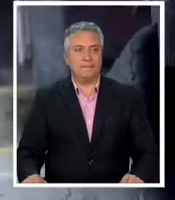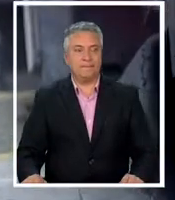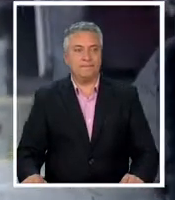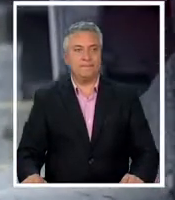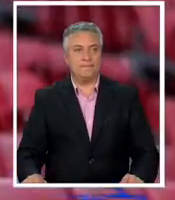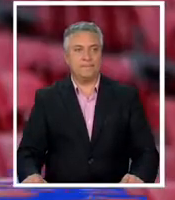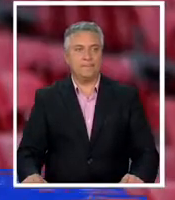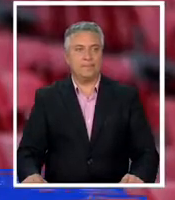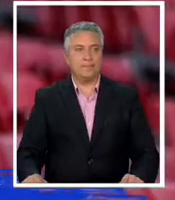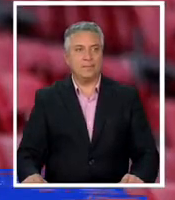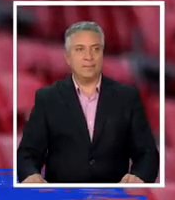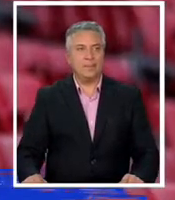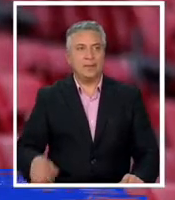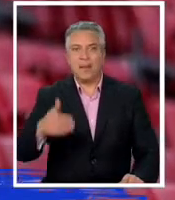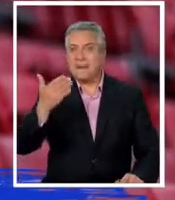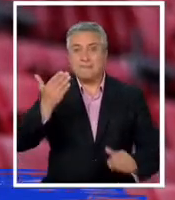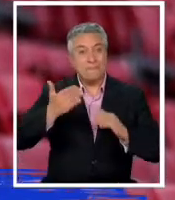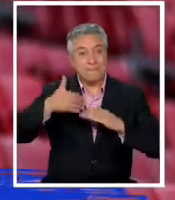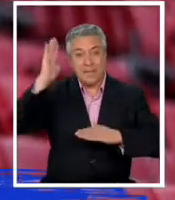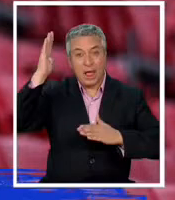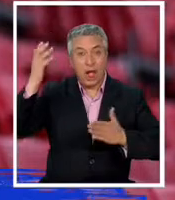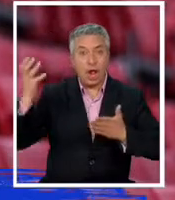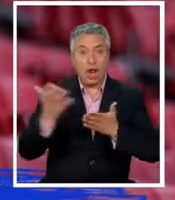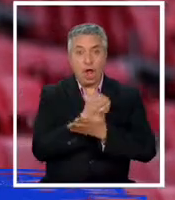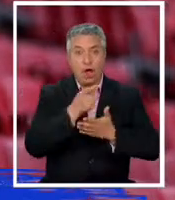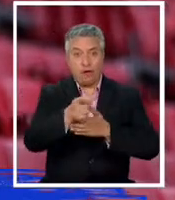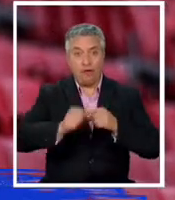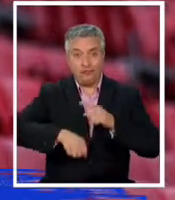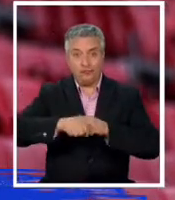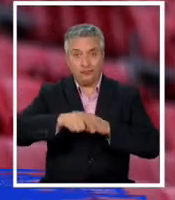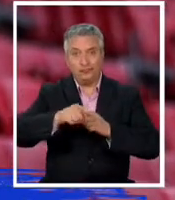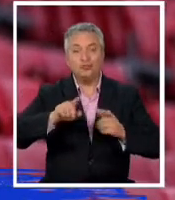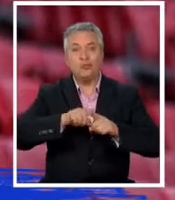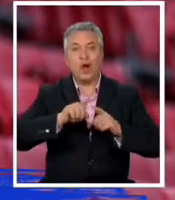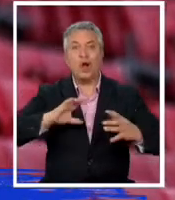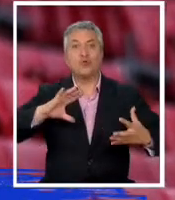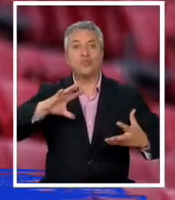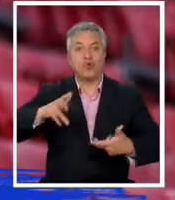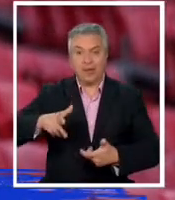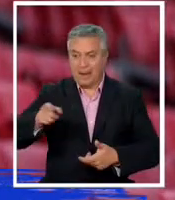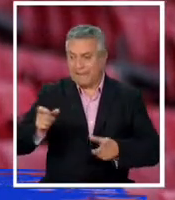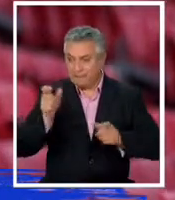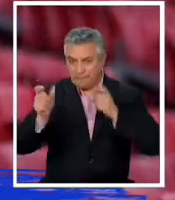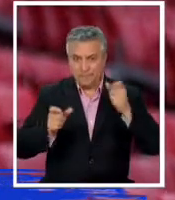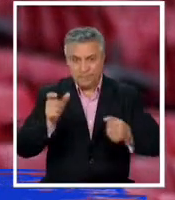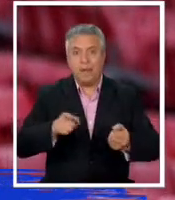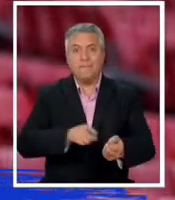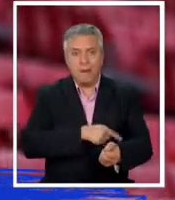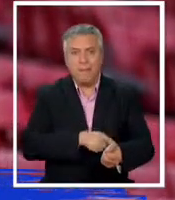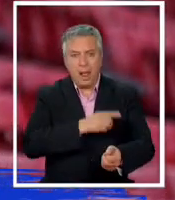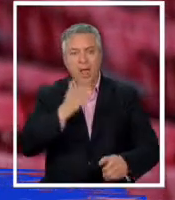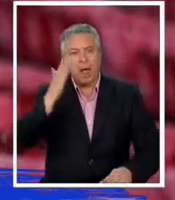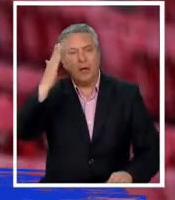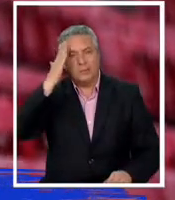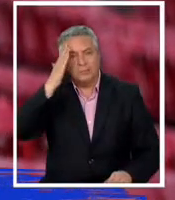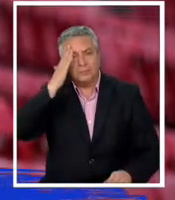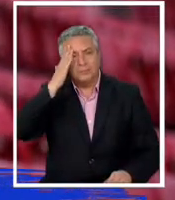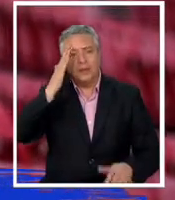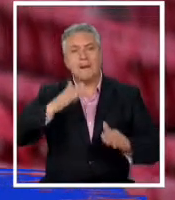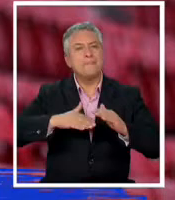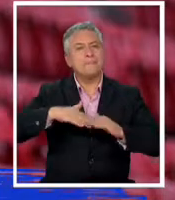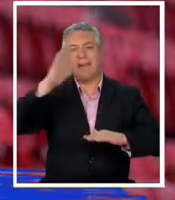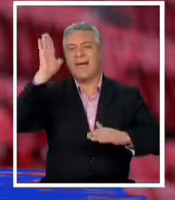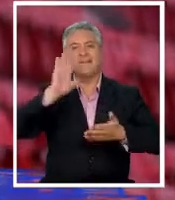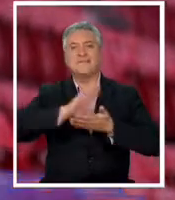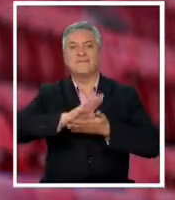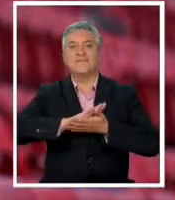a seis décadas del mayor logro futbolístico de nuestro país en un mundial sus protagonistas y sus familias recuerdan lo que fue la mayor fiesta